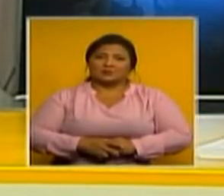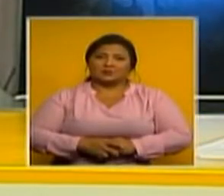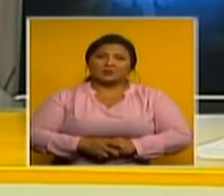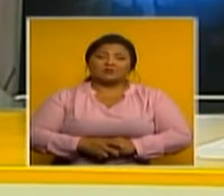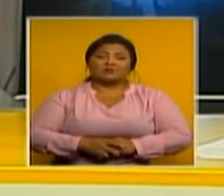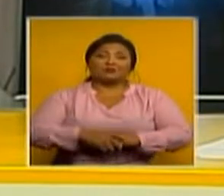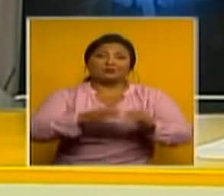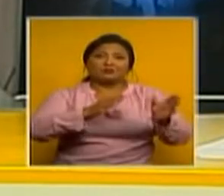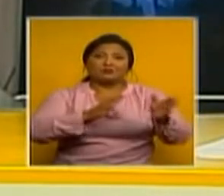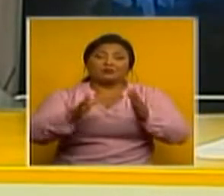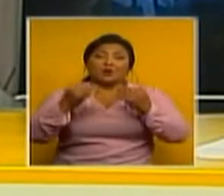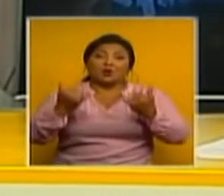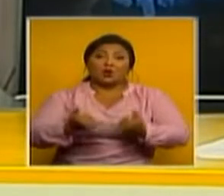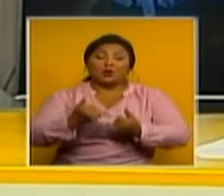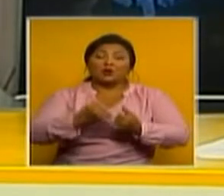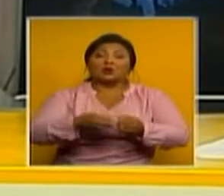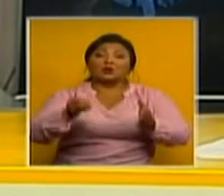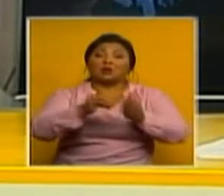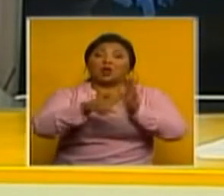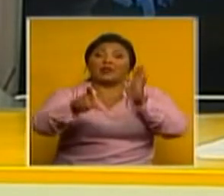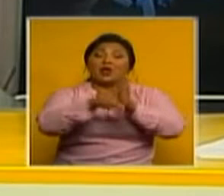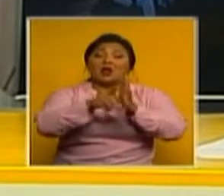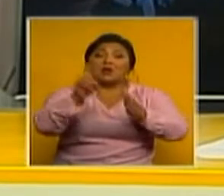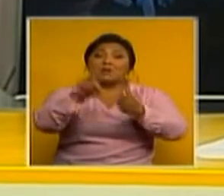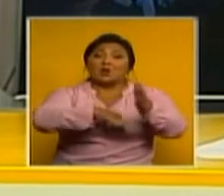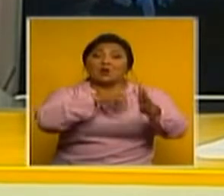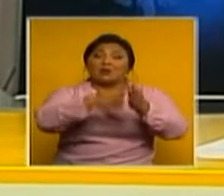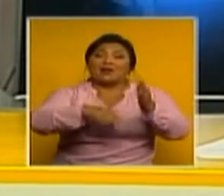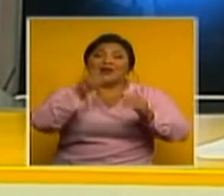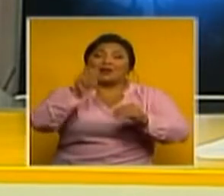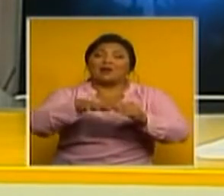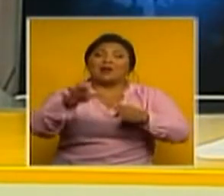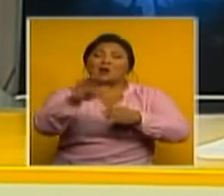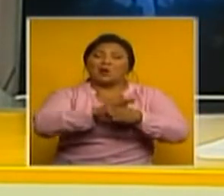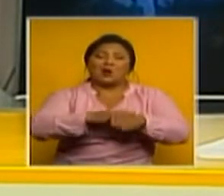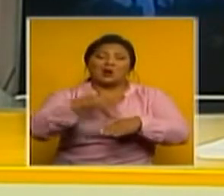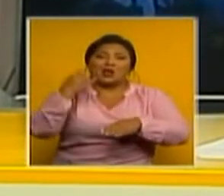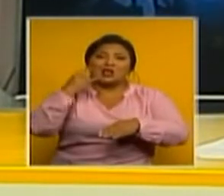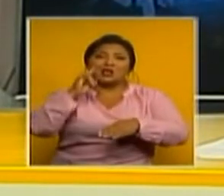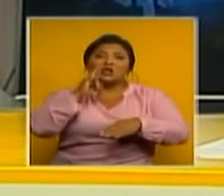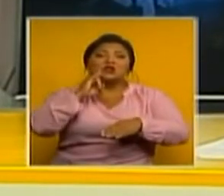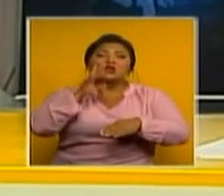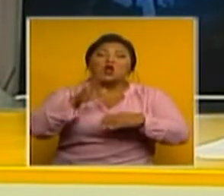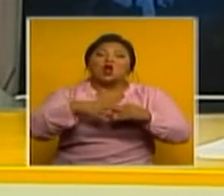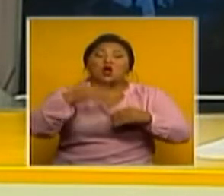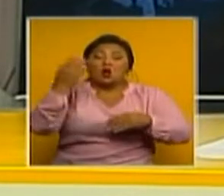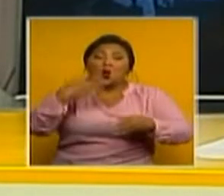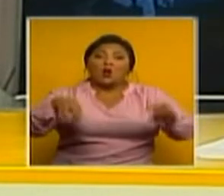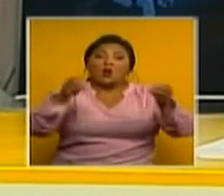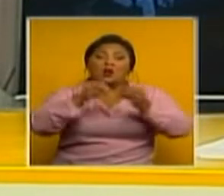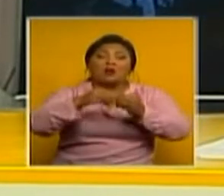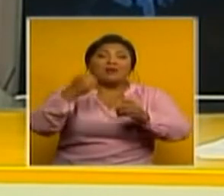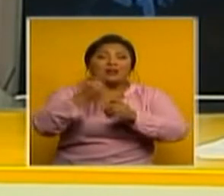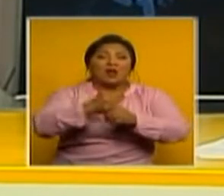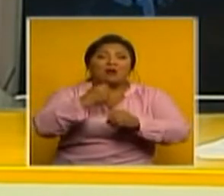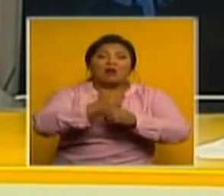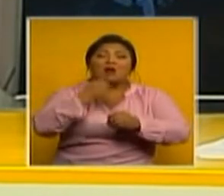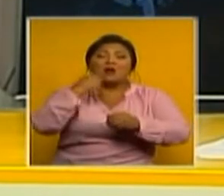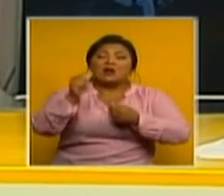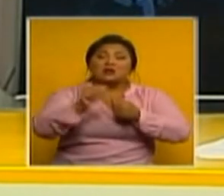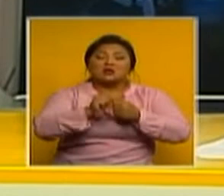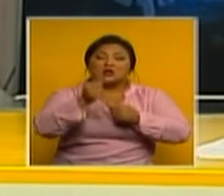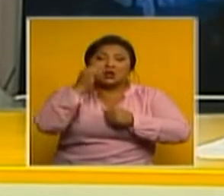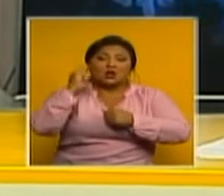se está promoviendo una ley que le prohíbe a las personas que abusaron de niños volver a trabajar cerca de infantes incluso los